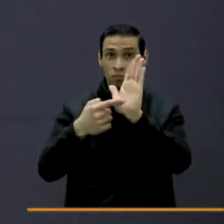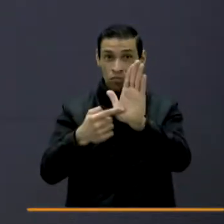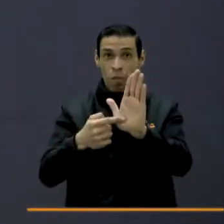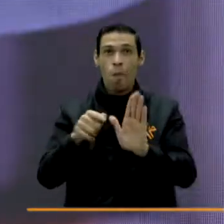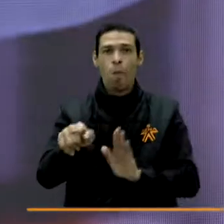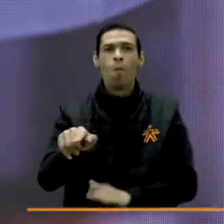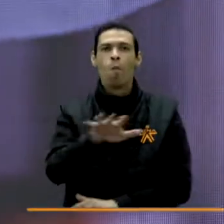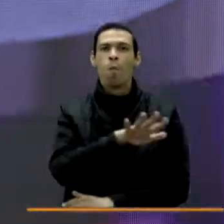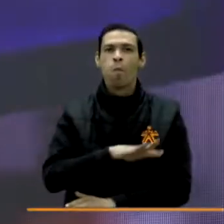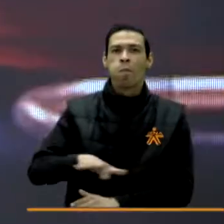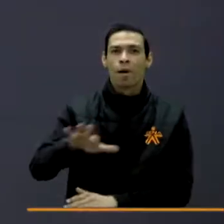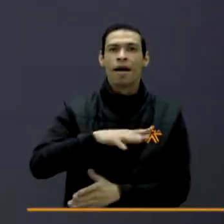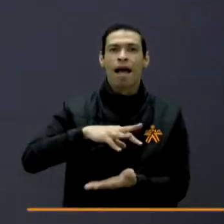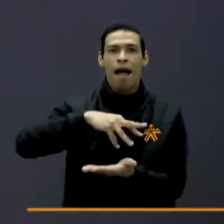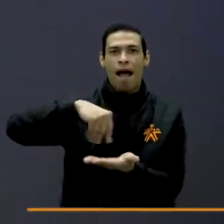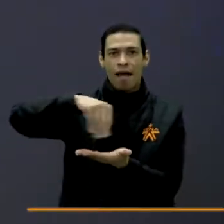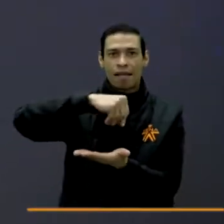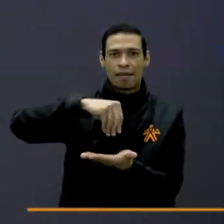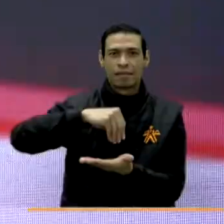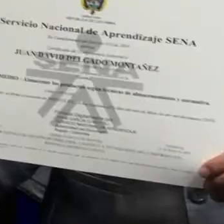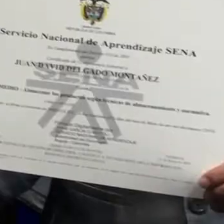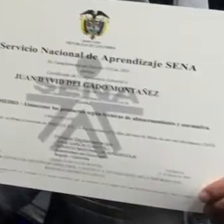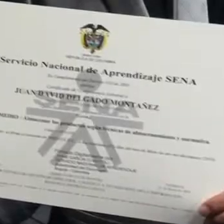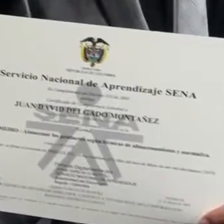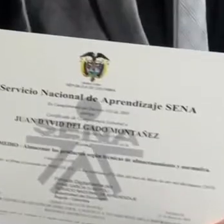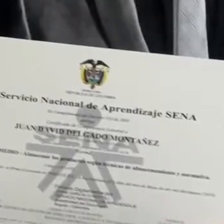nota que nos envía desde la región al Atlántico.